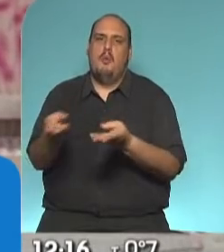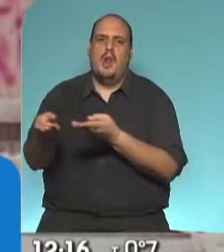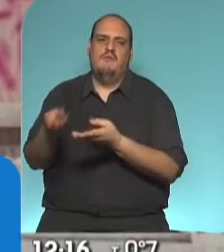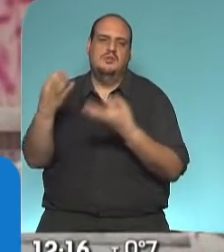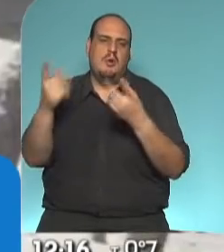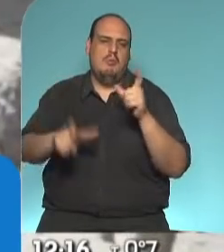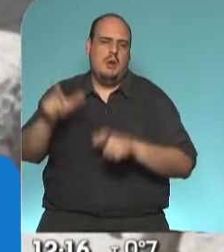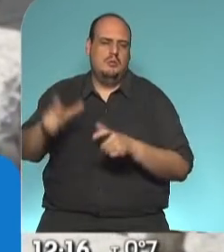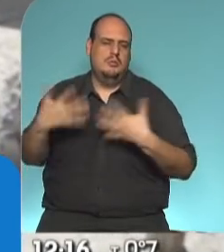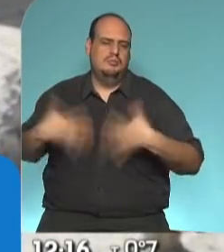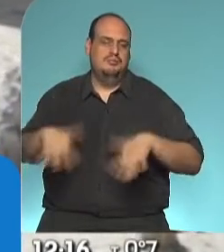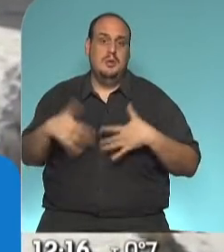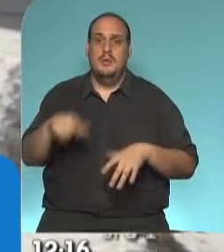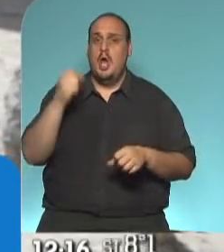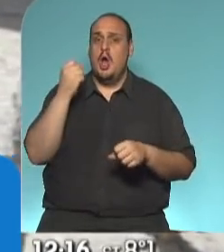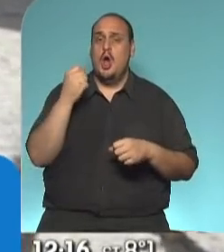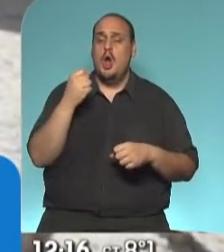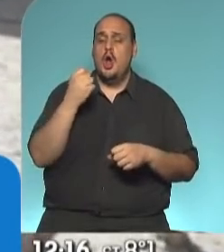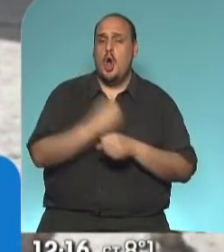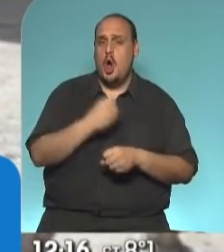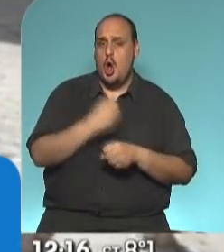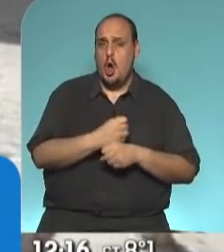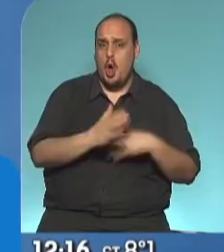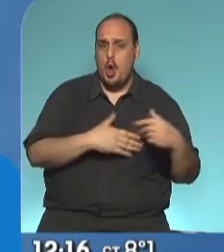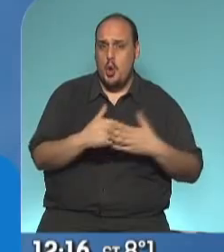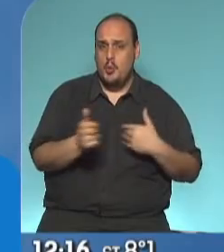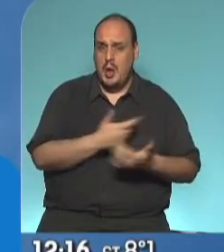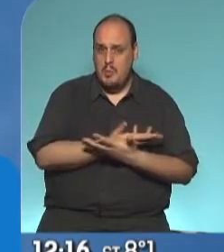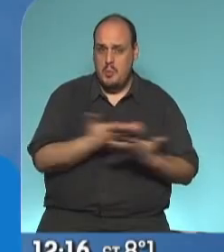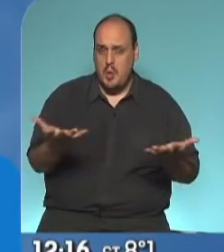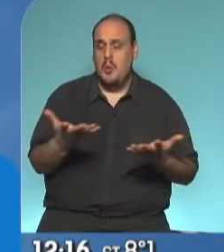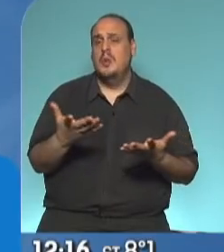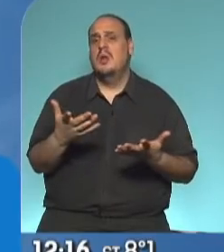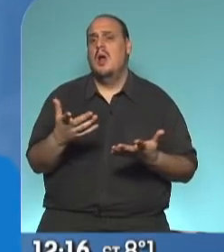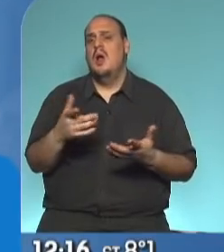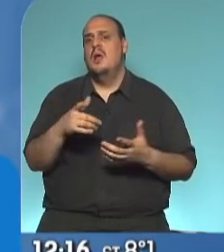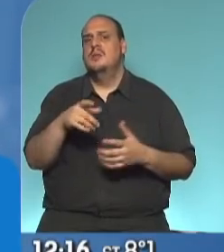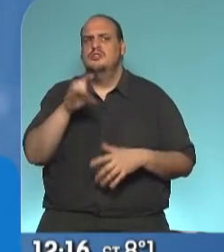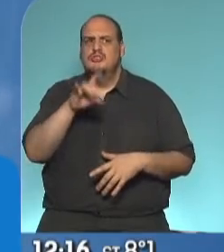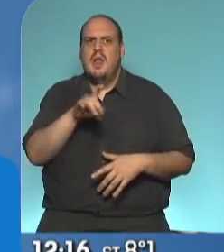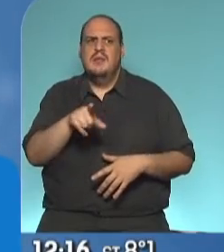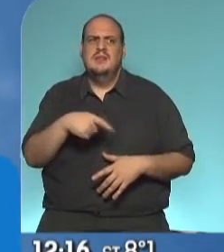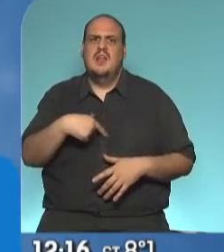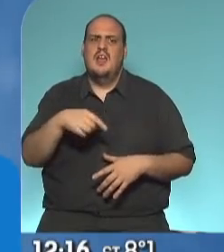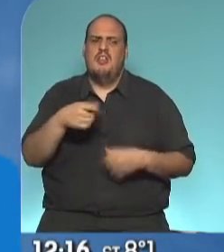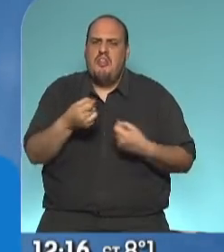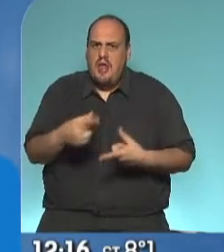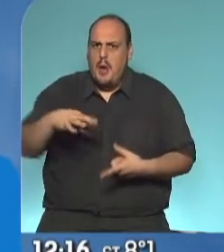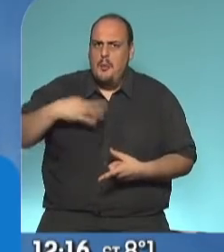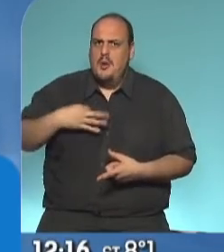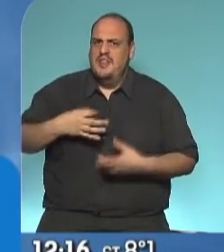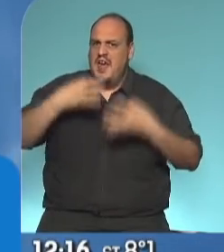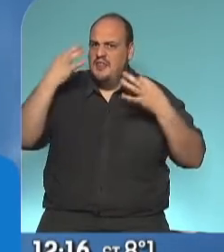le vuelvo a decir, la obra pública no solo dignifica con lo que tiene que ver las obras de saneamiento, de agua, de